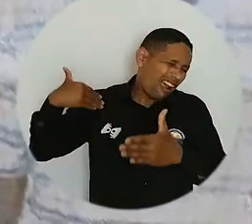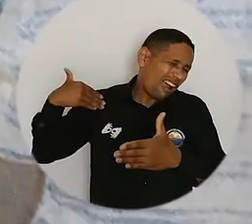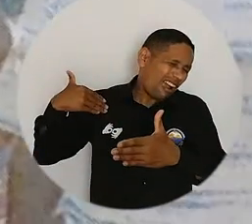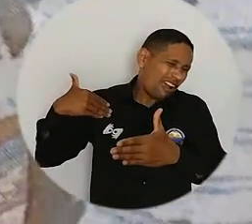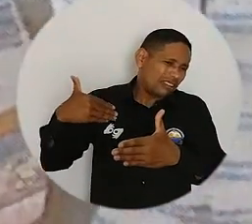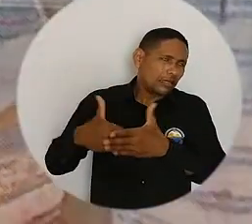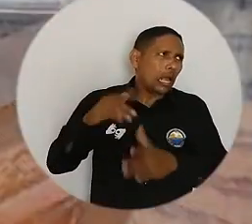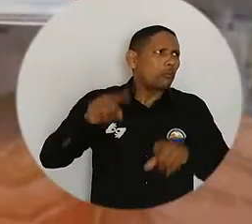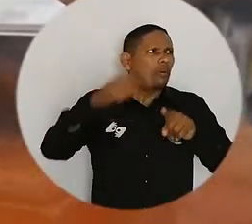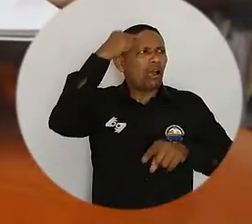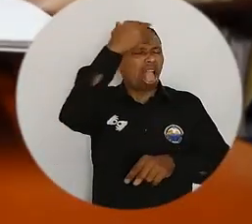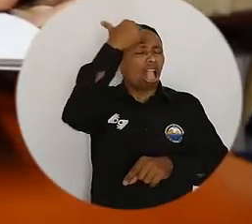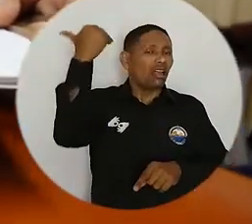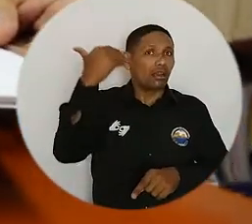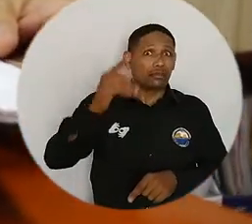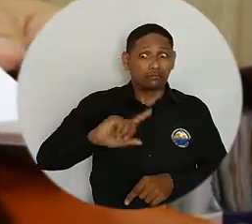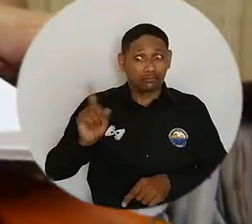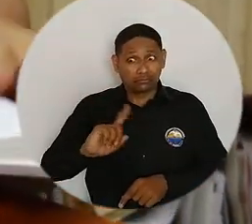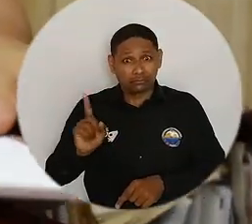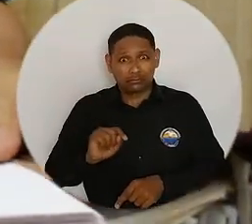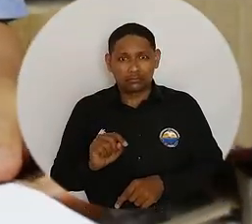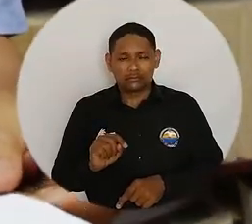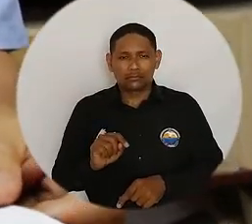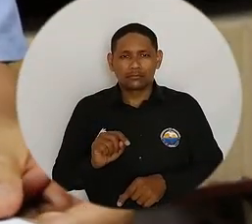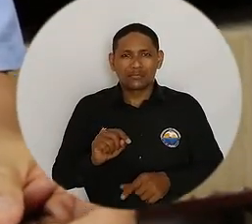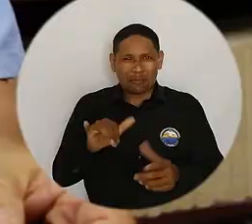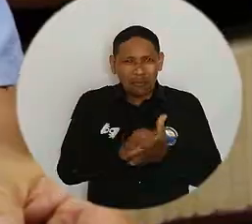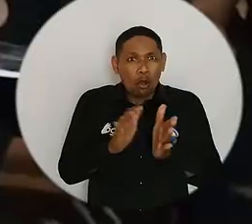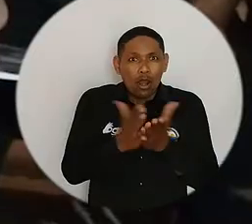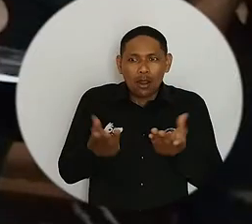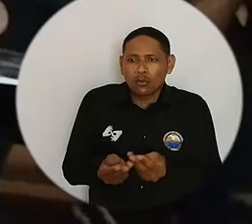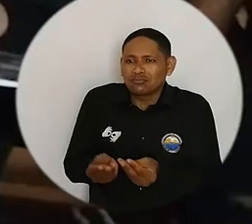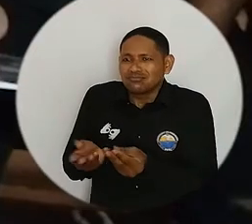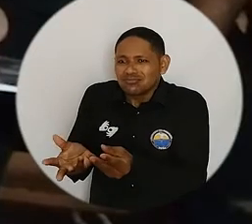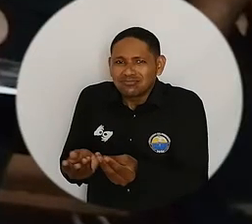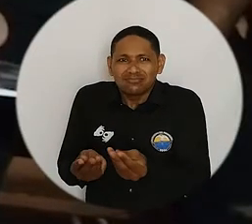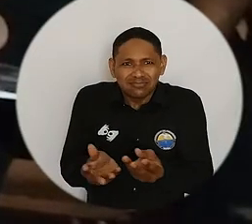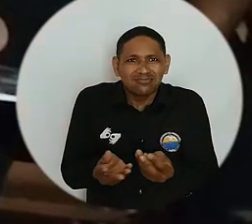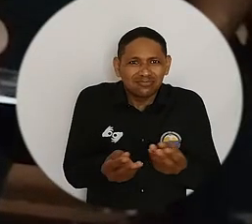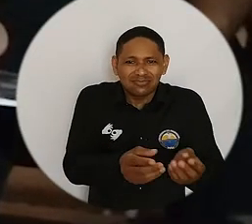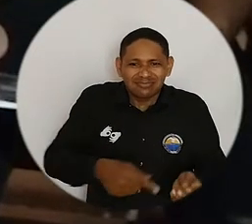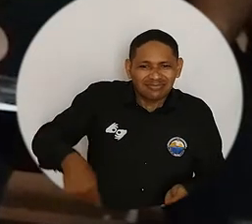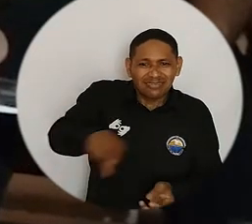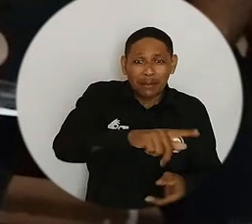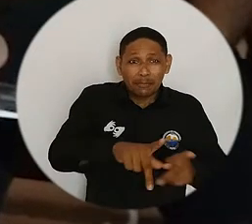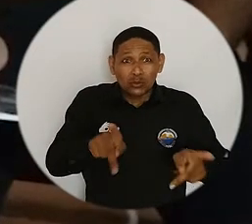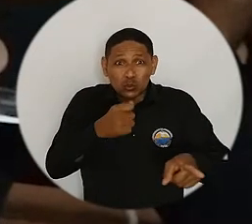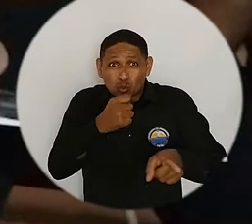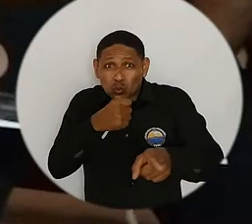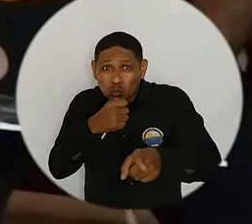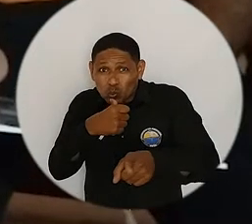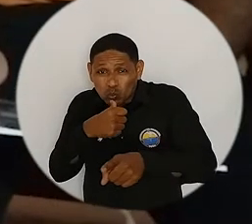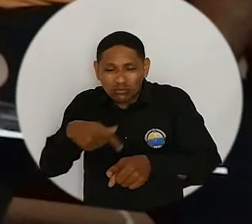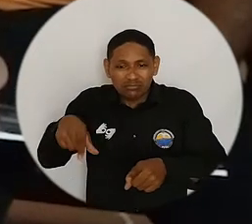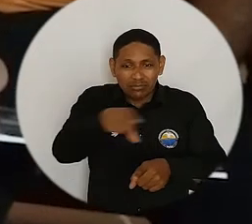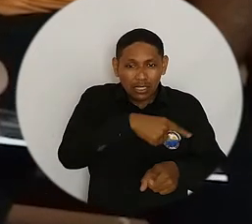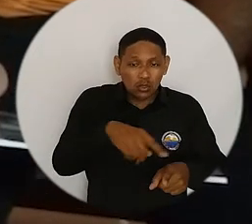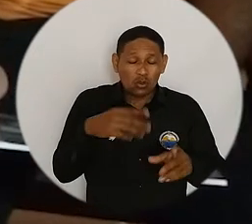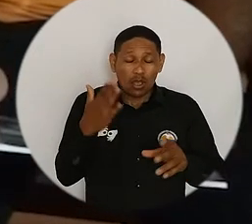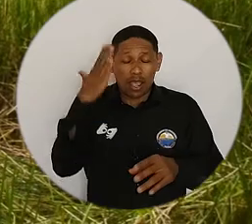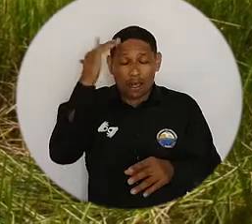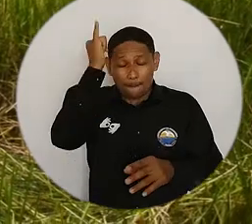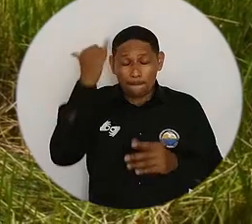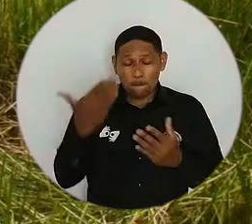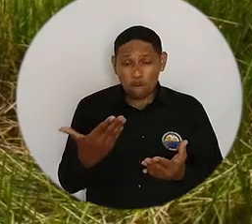las nieblas del olvido. La obra fue compartida con las víctimas como un instrumento de reparación simbólica que une lo académico a lo